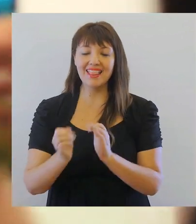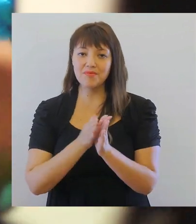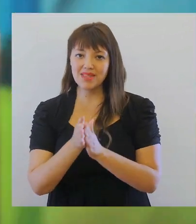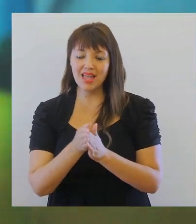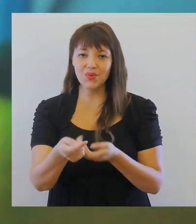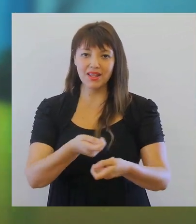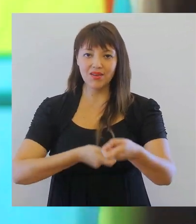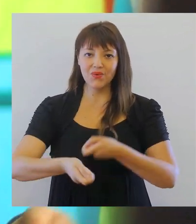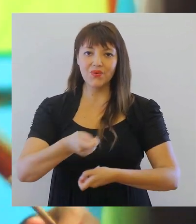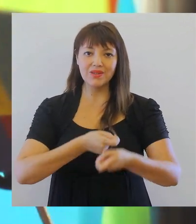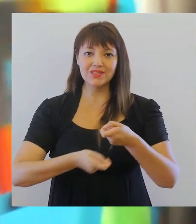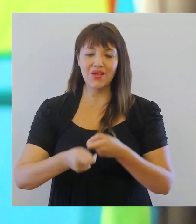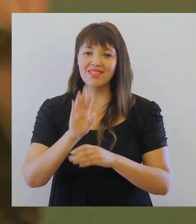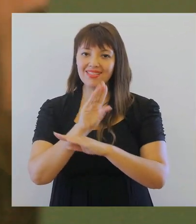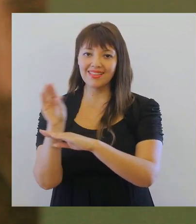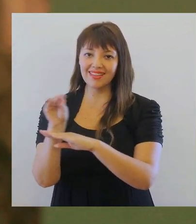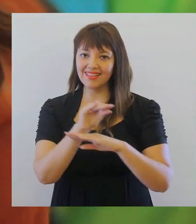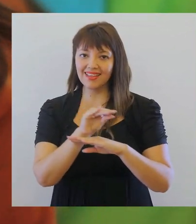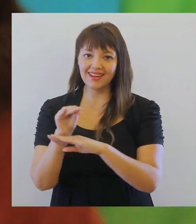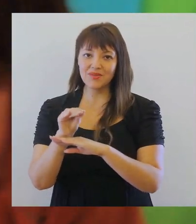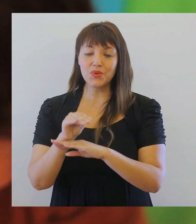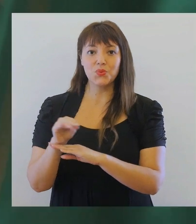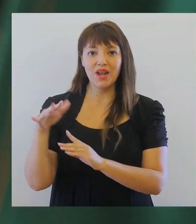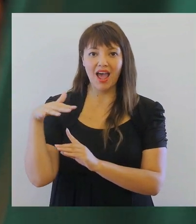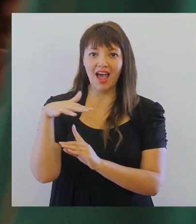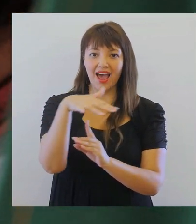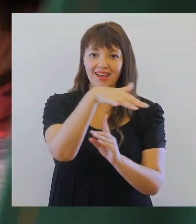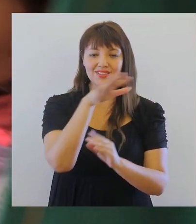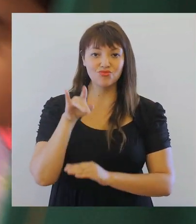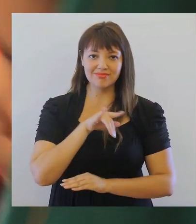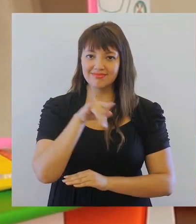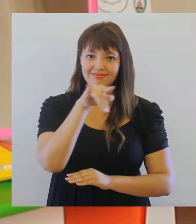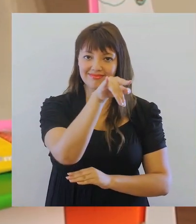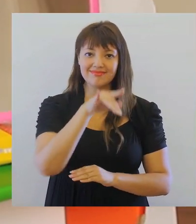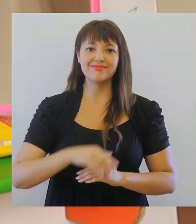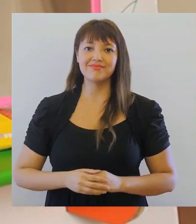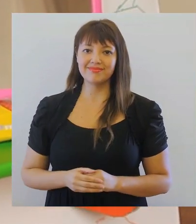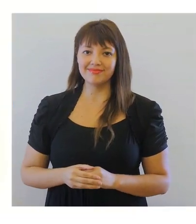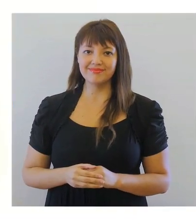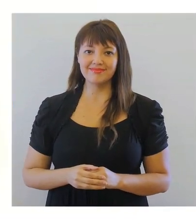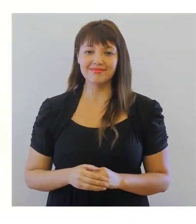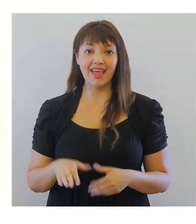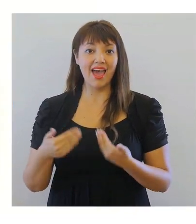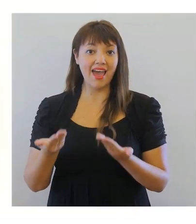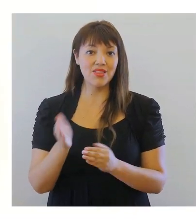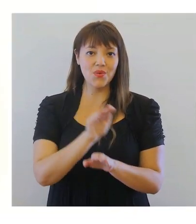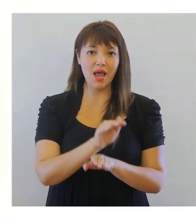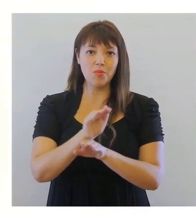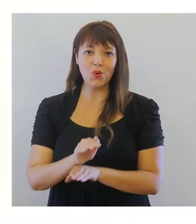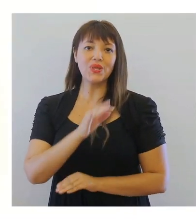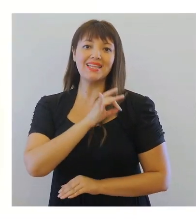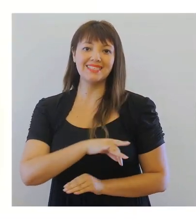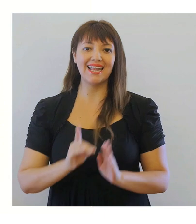Un negocio. Títeres. Un avión. Un cohete. Este es un apoyo